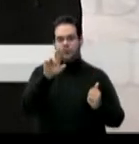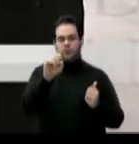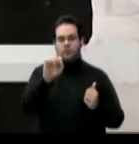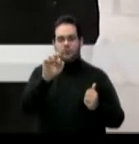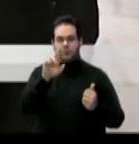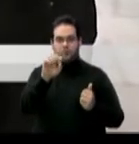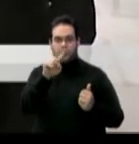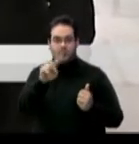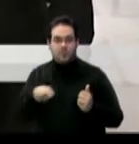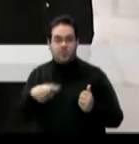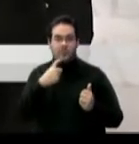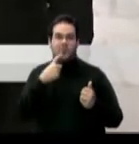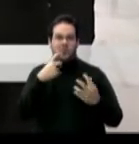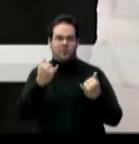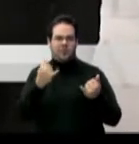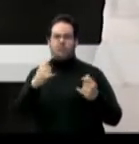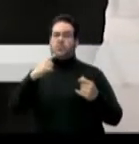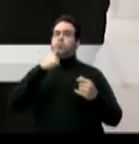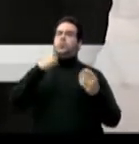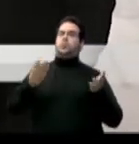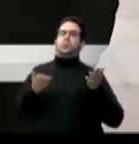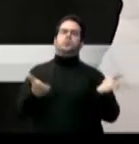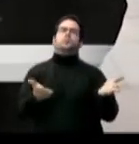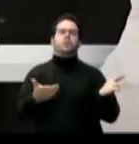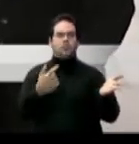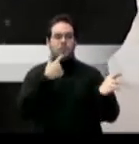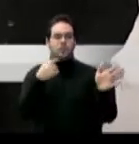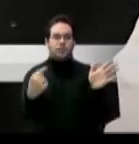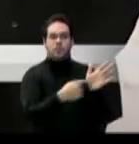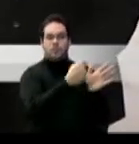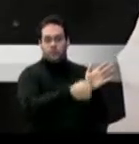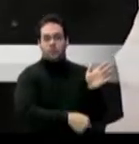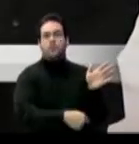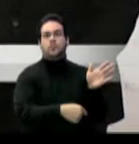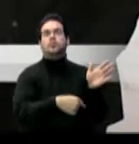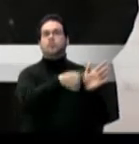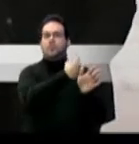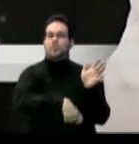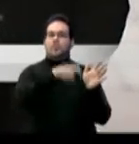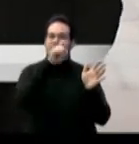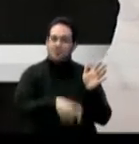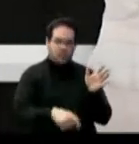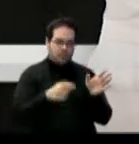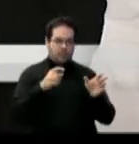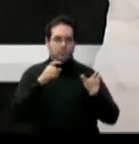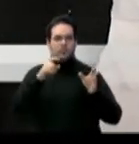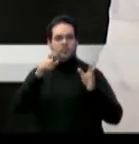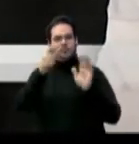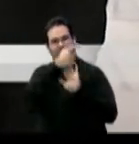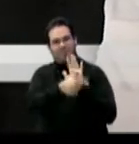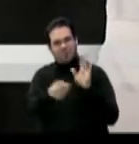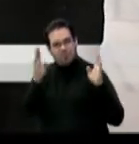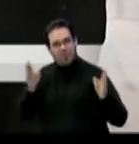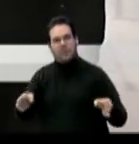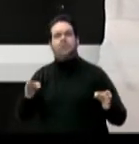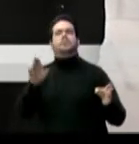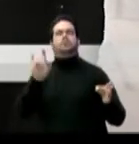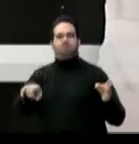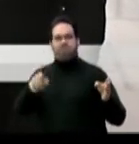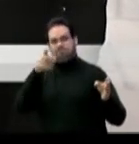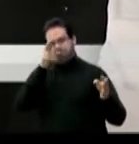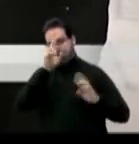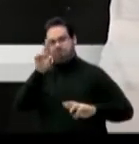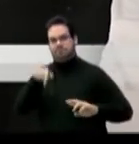planteamientos serios con relación a que el nuevo impuesto se enmarque dentro de la reforma contributiva. No obstante, el funcionario